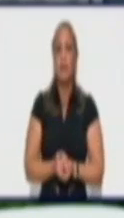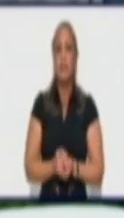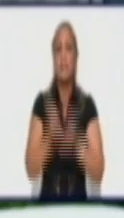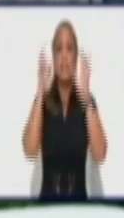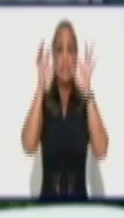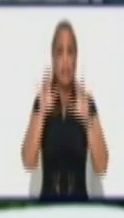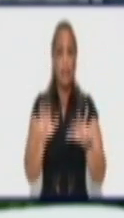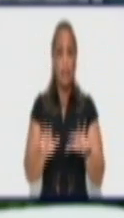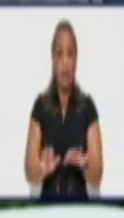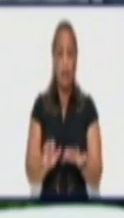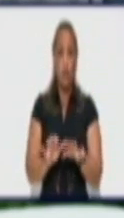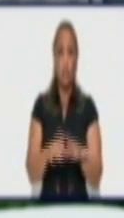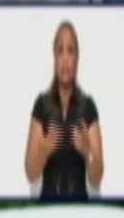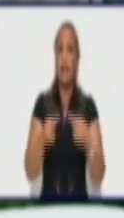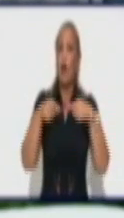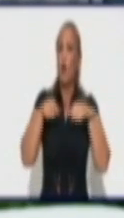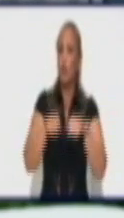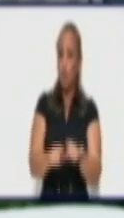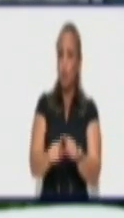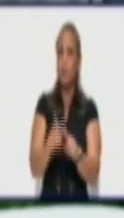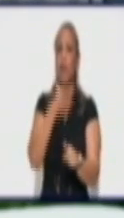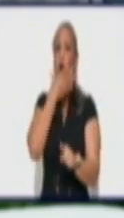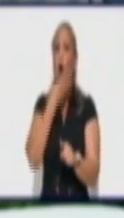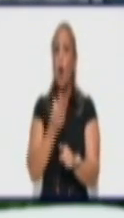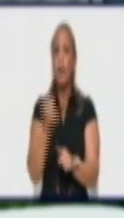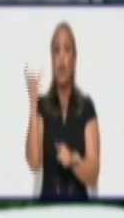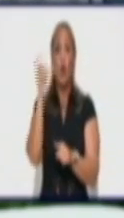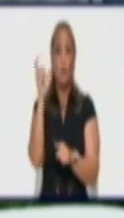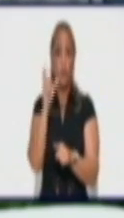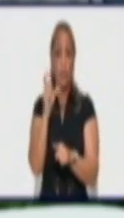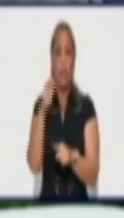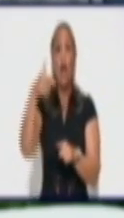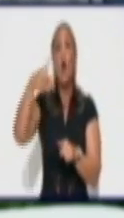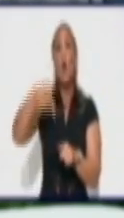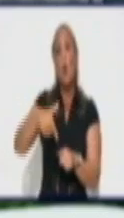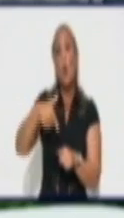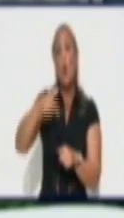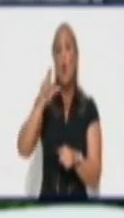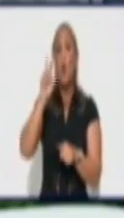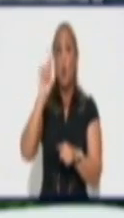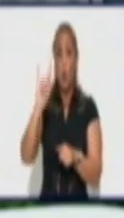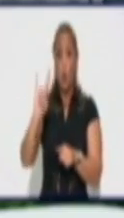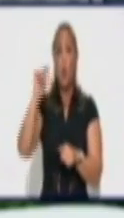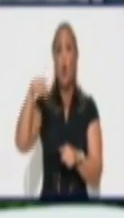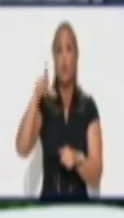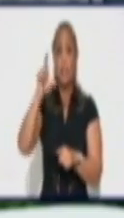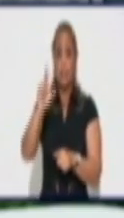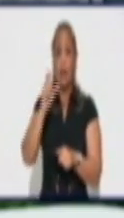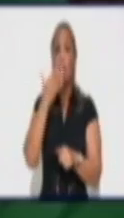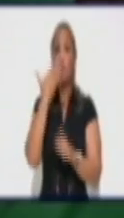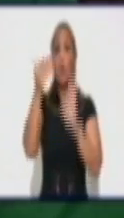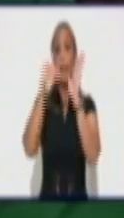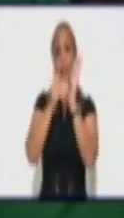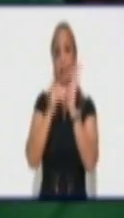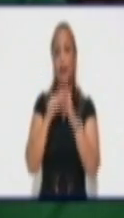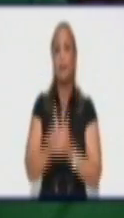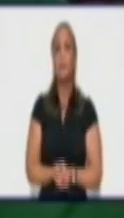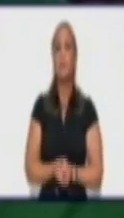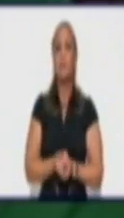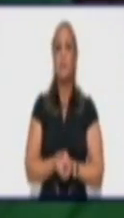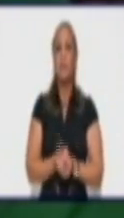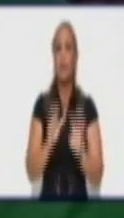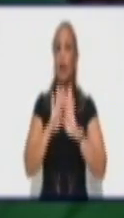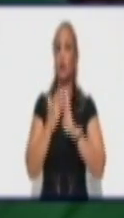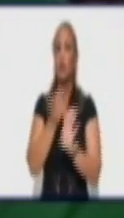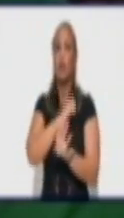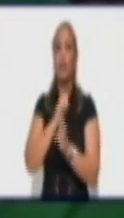Secretario de la Unión de Jóvenes Comunistas en nuestra provincia de Granma. Buenas tardes, Reinaldo. Buenas tardes, Yunel, y nuestro querido